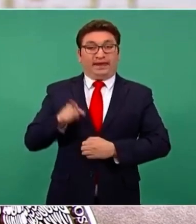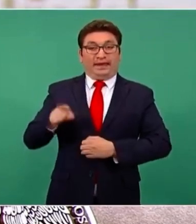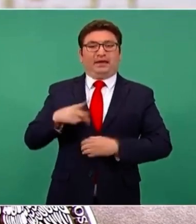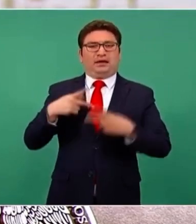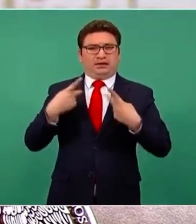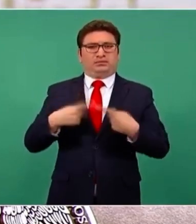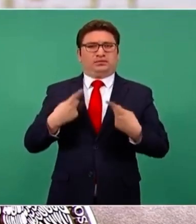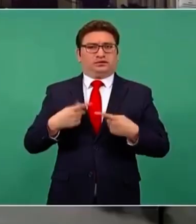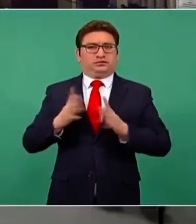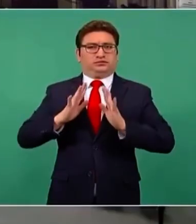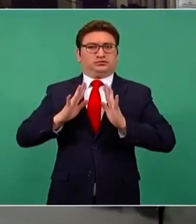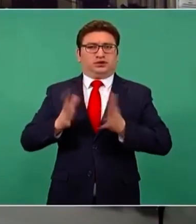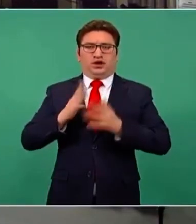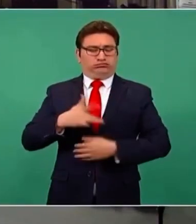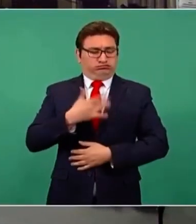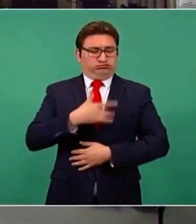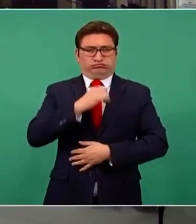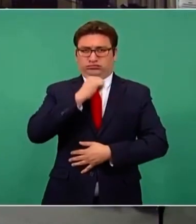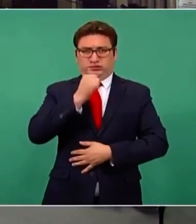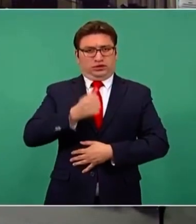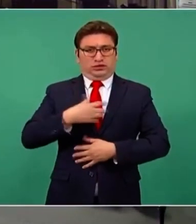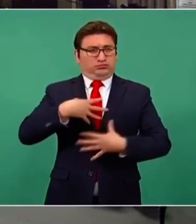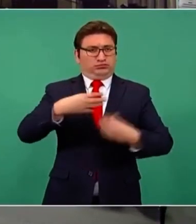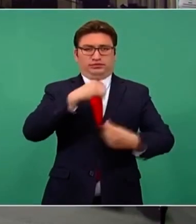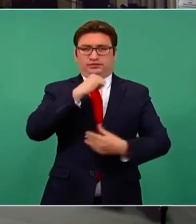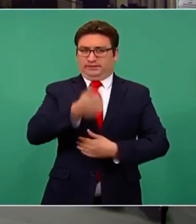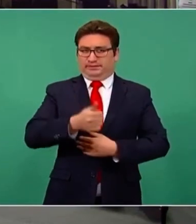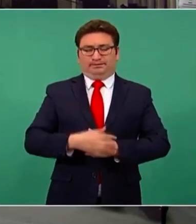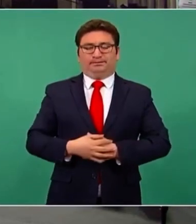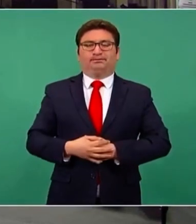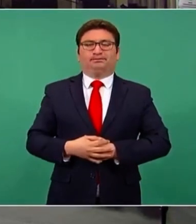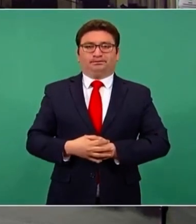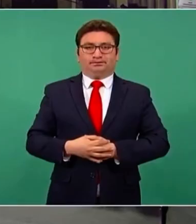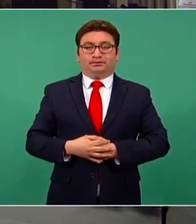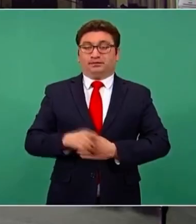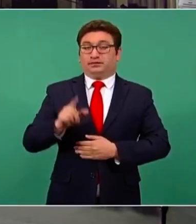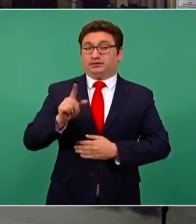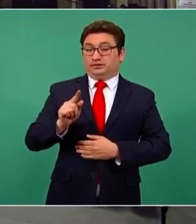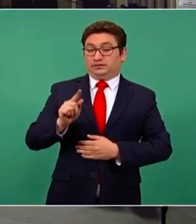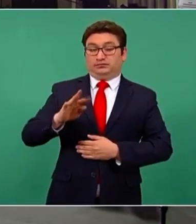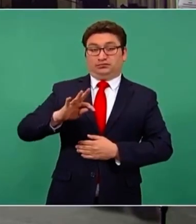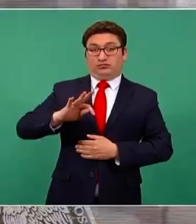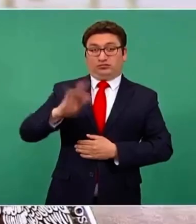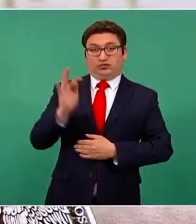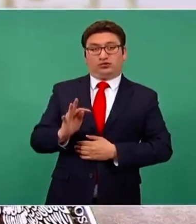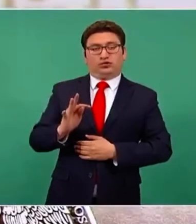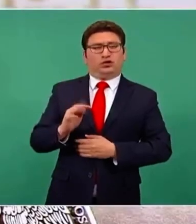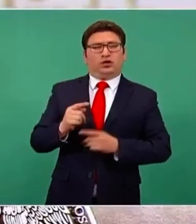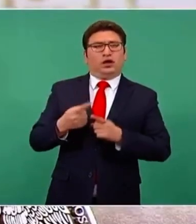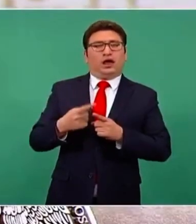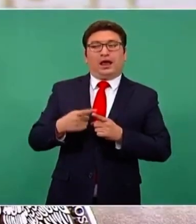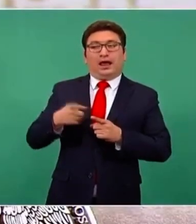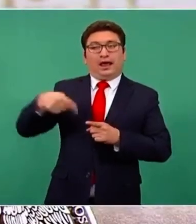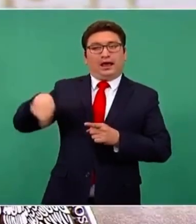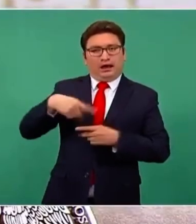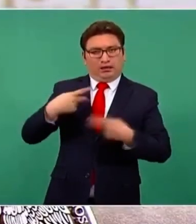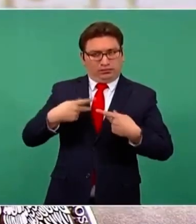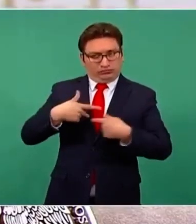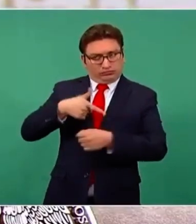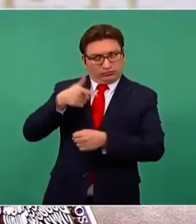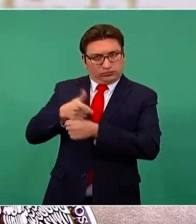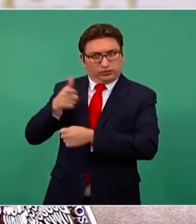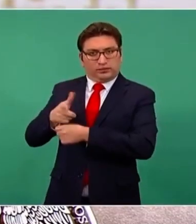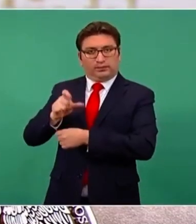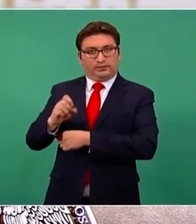supuesto ya no tiene ningún síntoma ni es contagioso. Y 70 por ciento de quienes han sido identificados en este